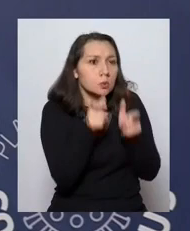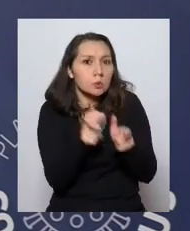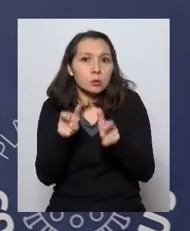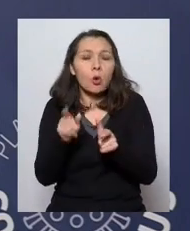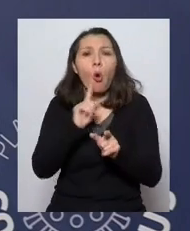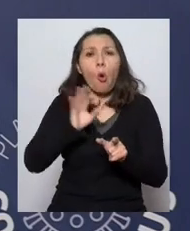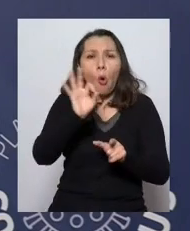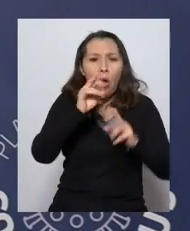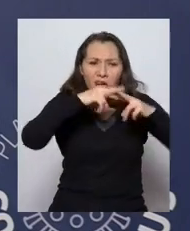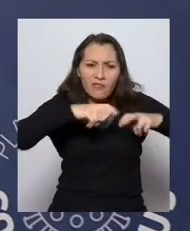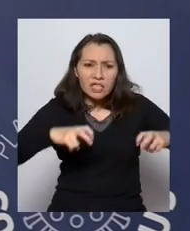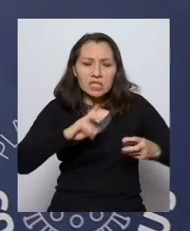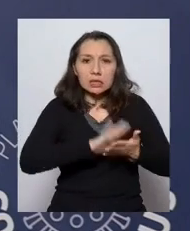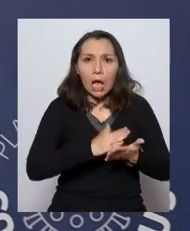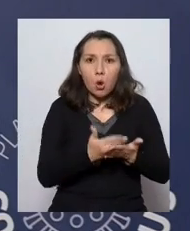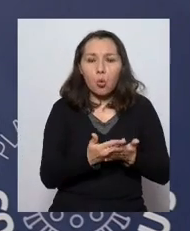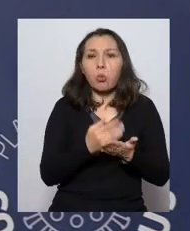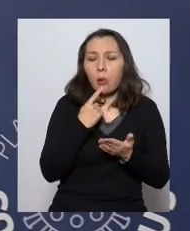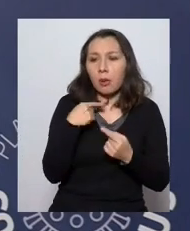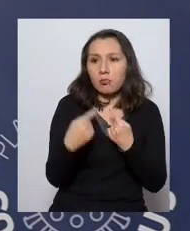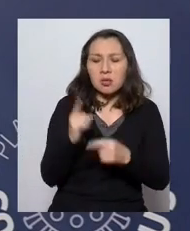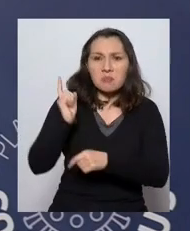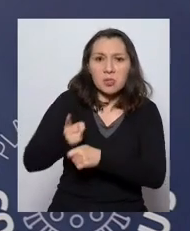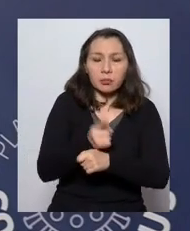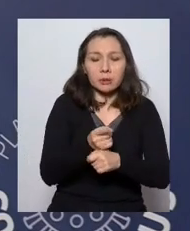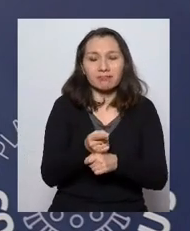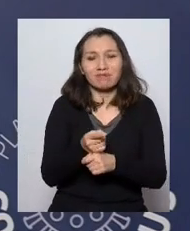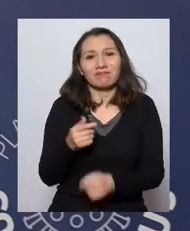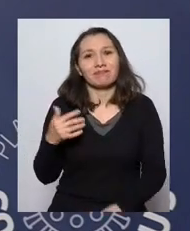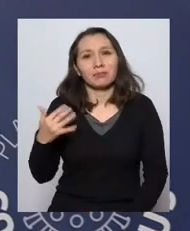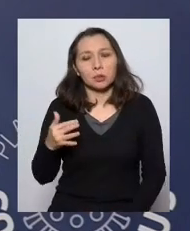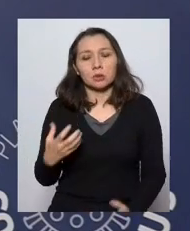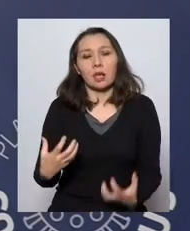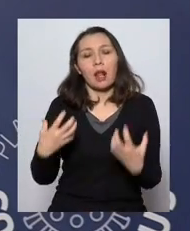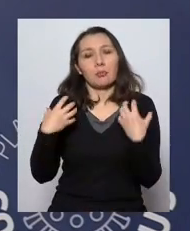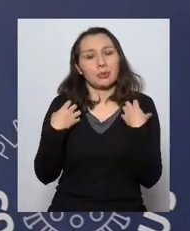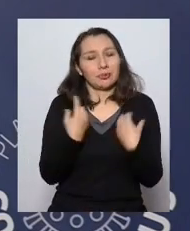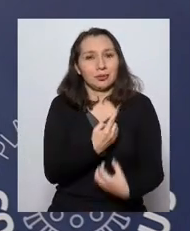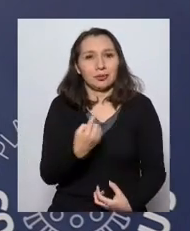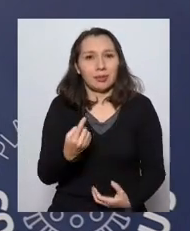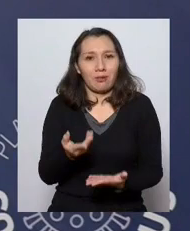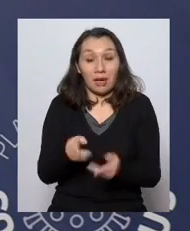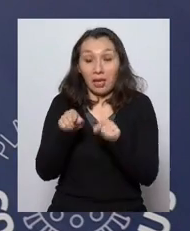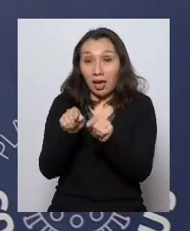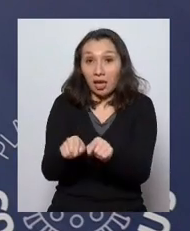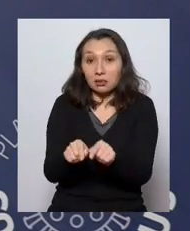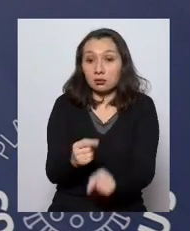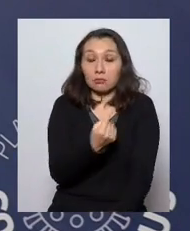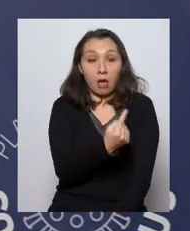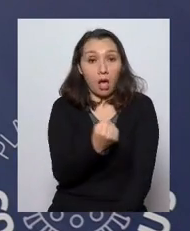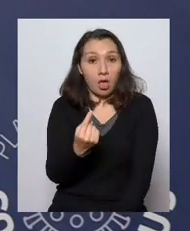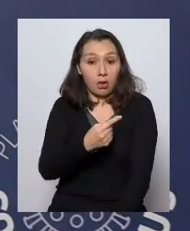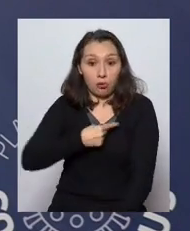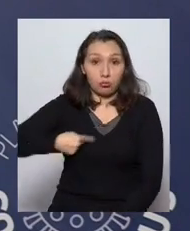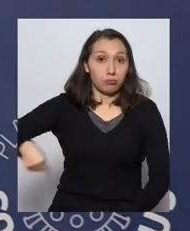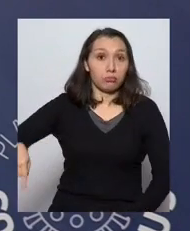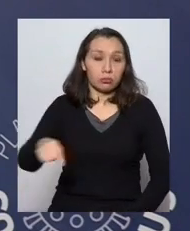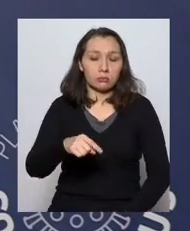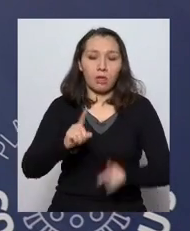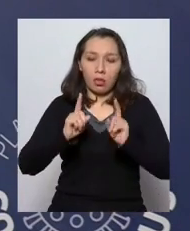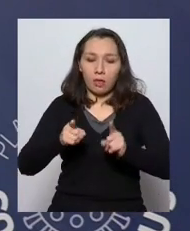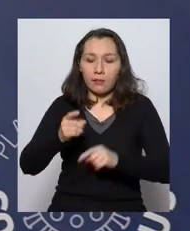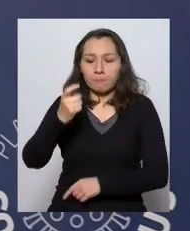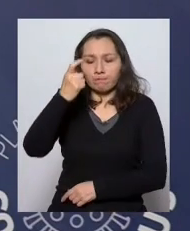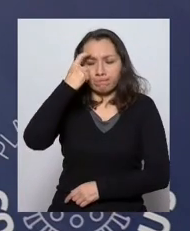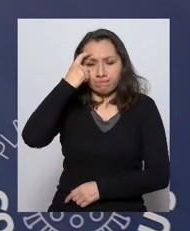allá de la cantidad de sumarios sanitarios que implementemos es fundamental la responsabilidad y aquí cada uno de nosotros tiene